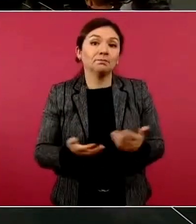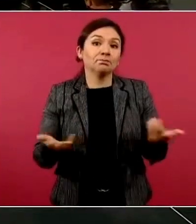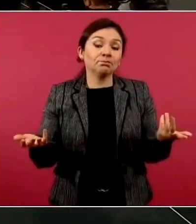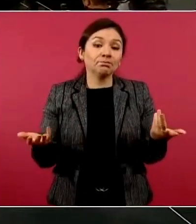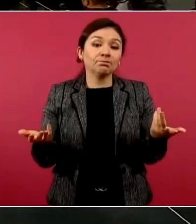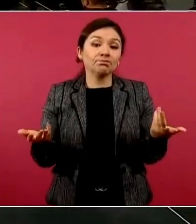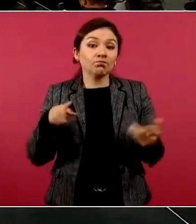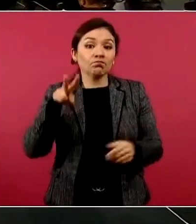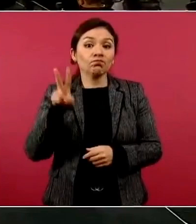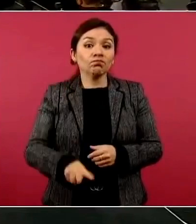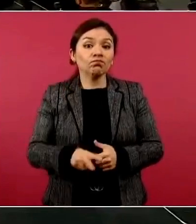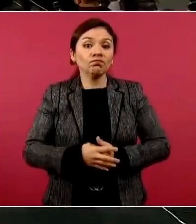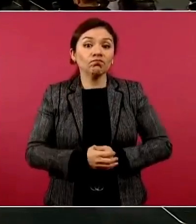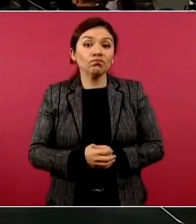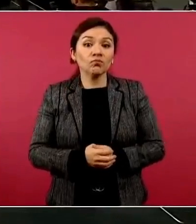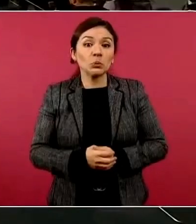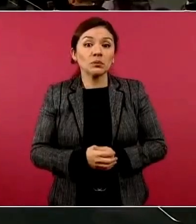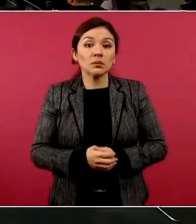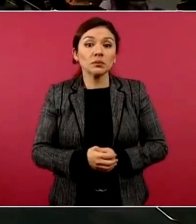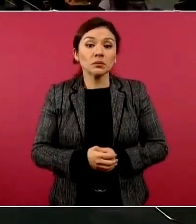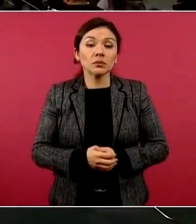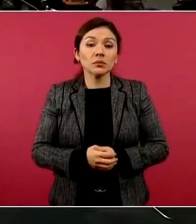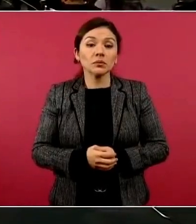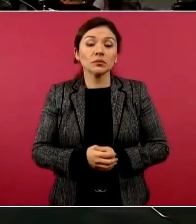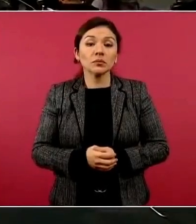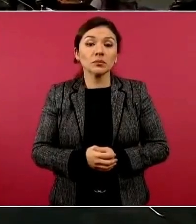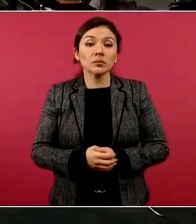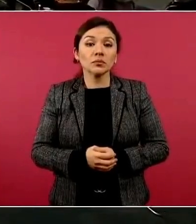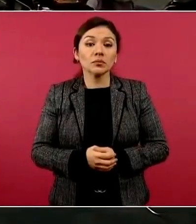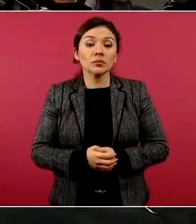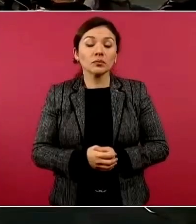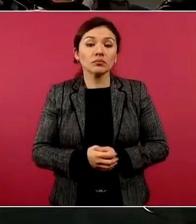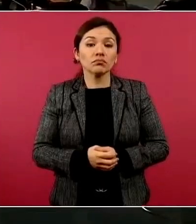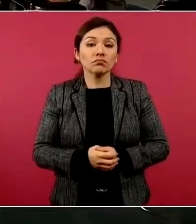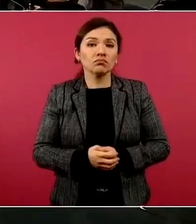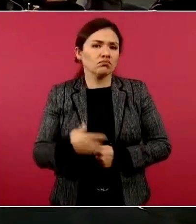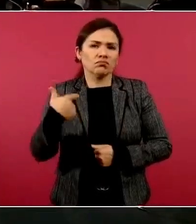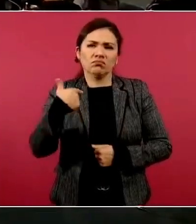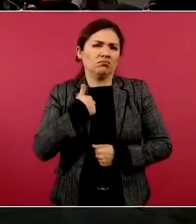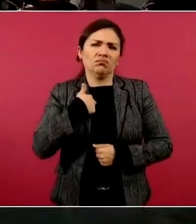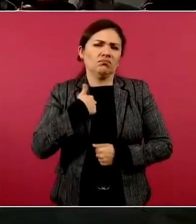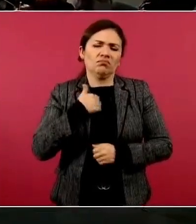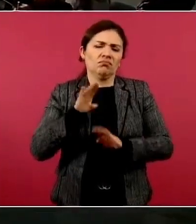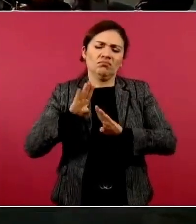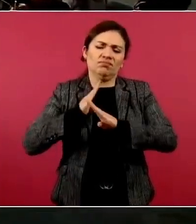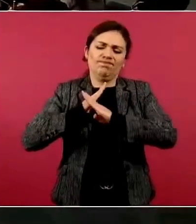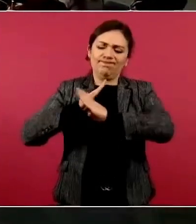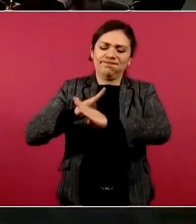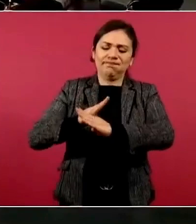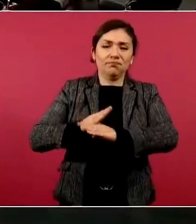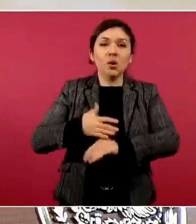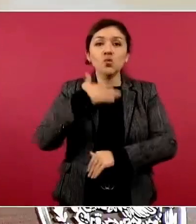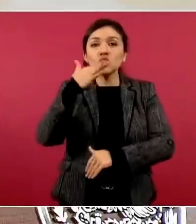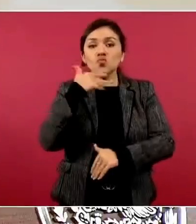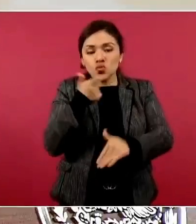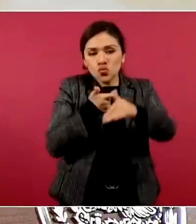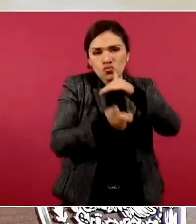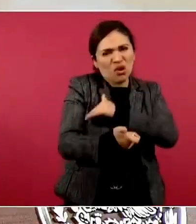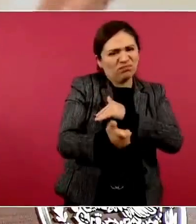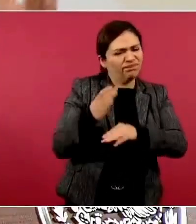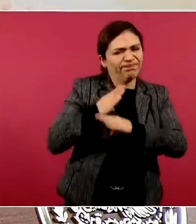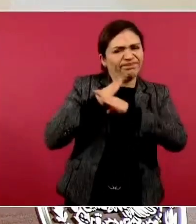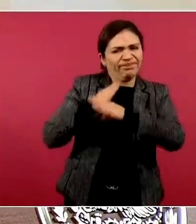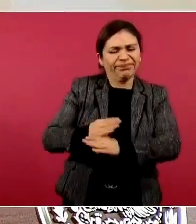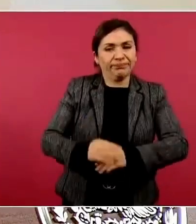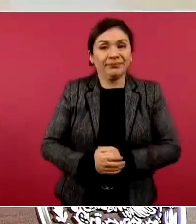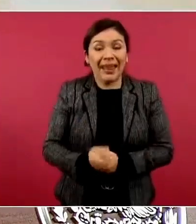al no permitir la corrupción, el